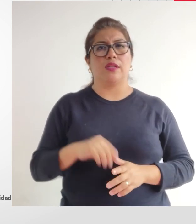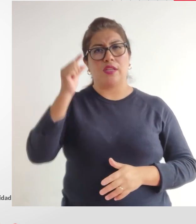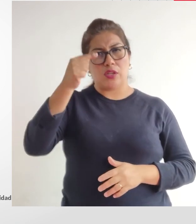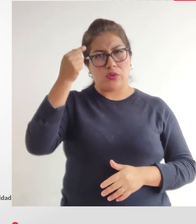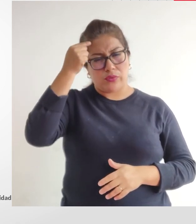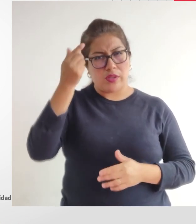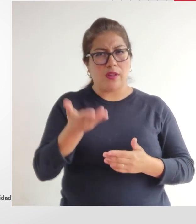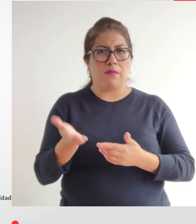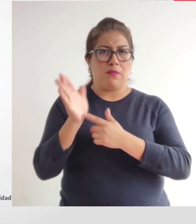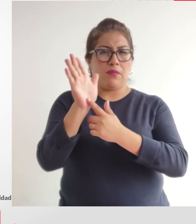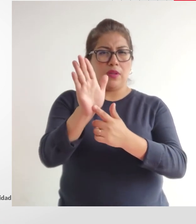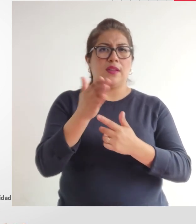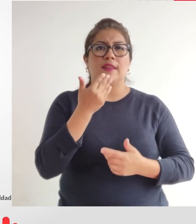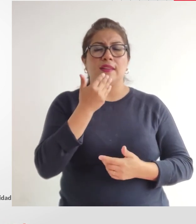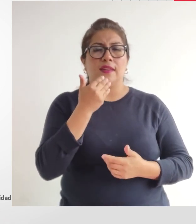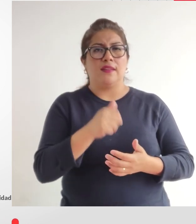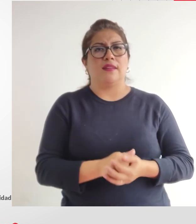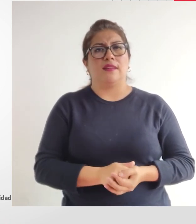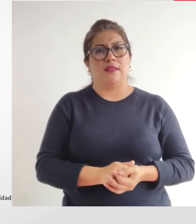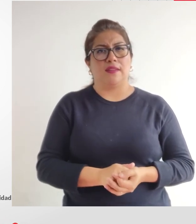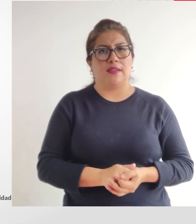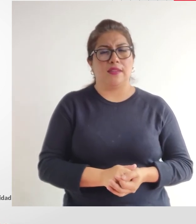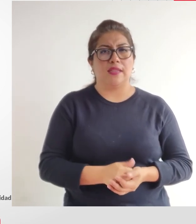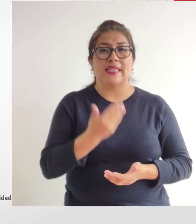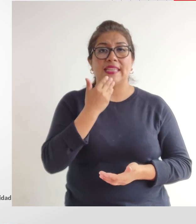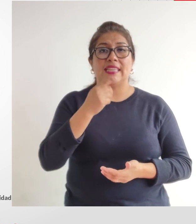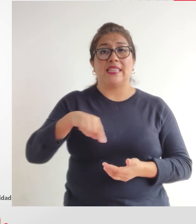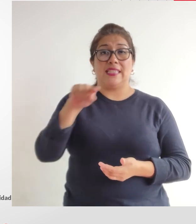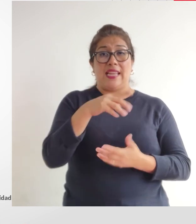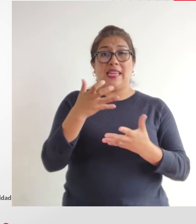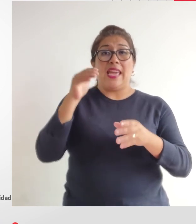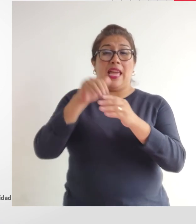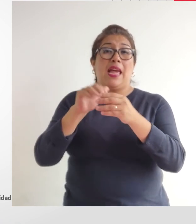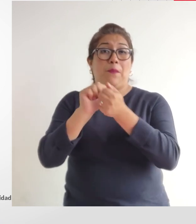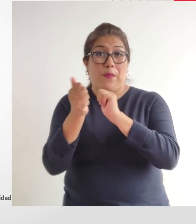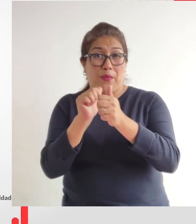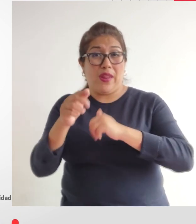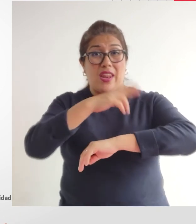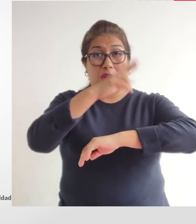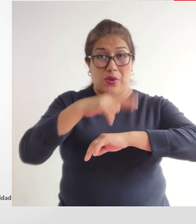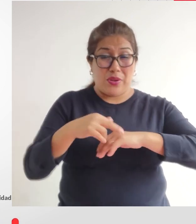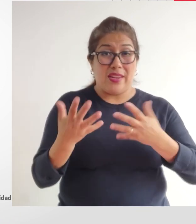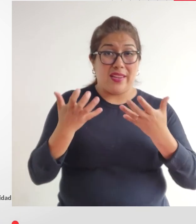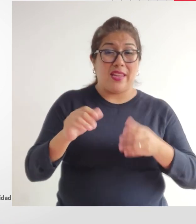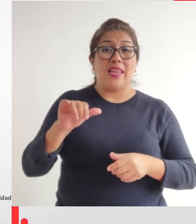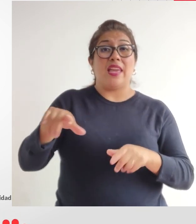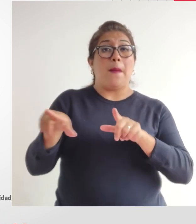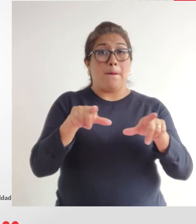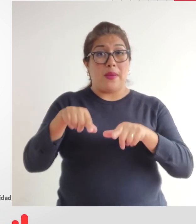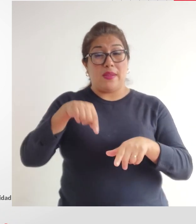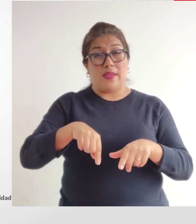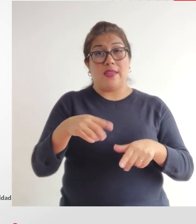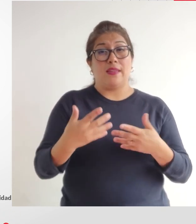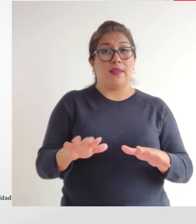de gobierno presentado por los gobiernos los que postulaban a hacer gobernadores regionales y principales municipalidades